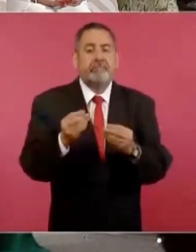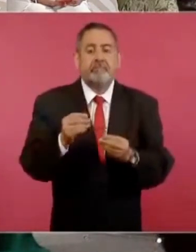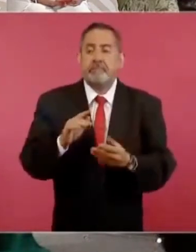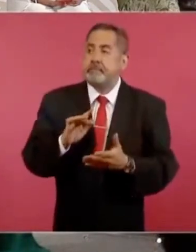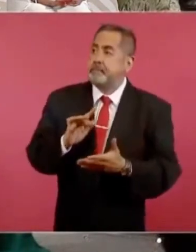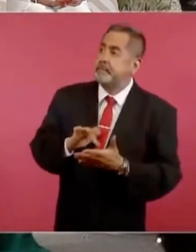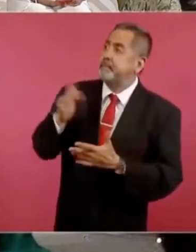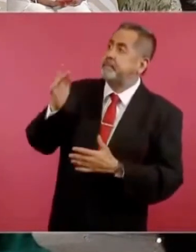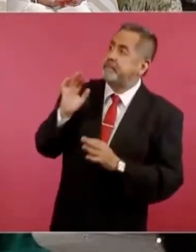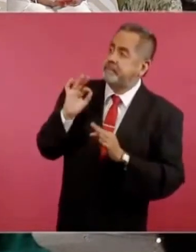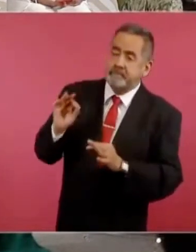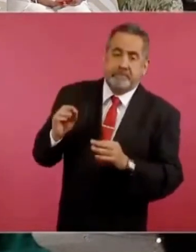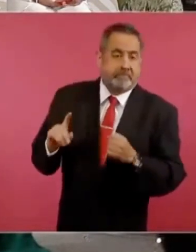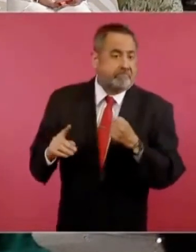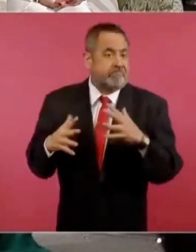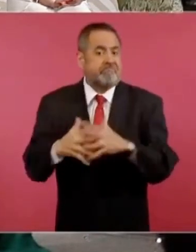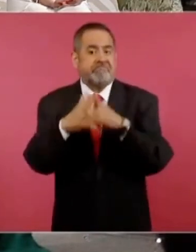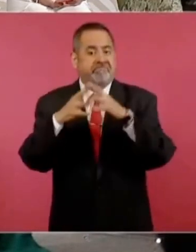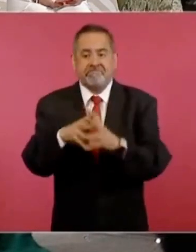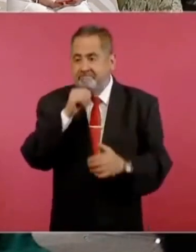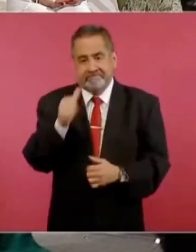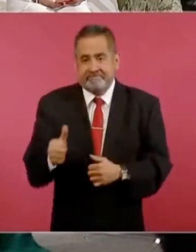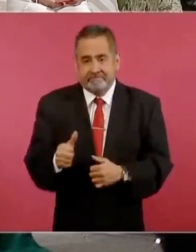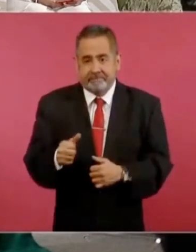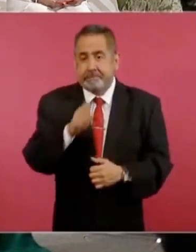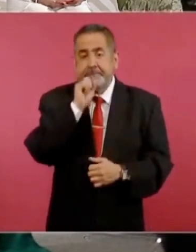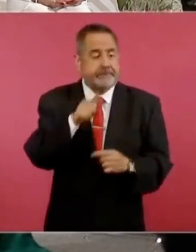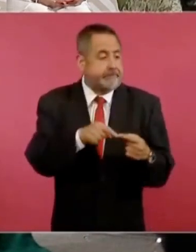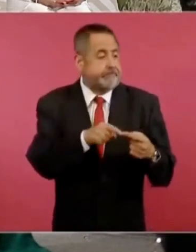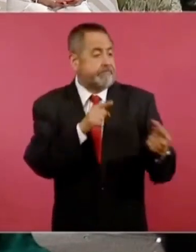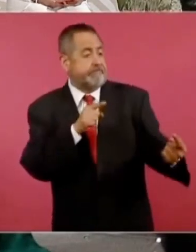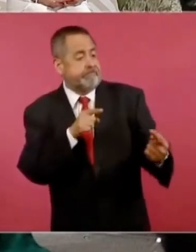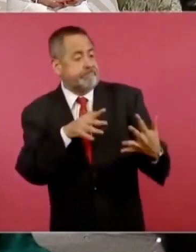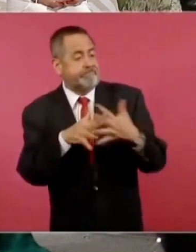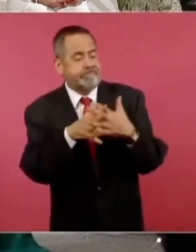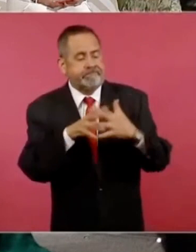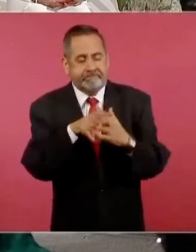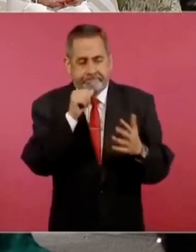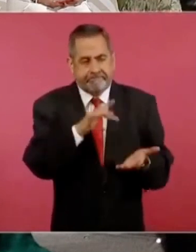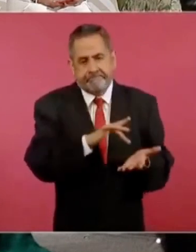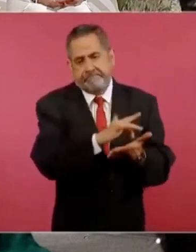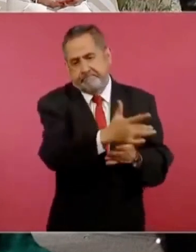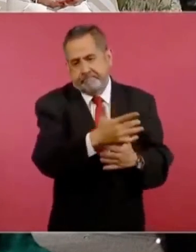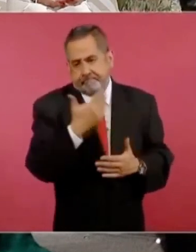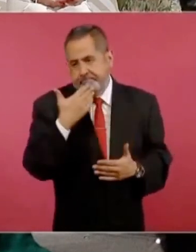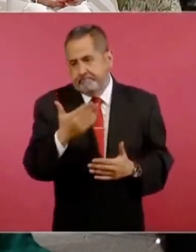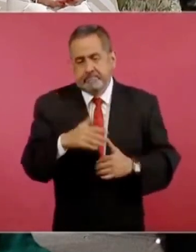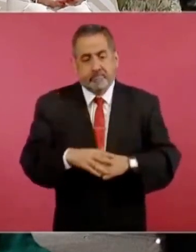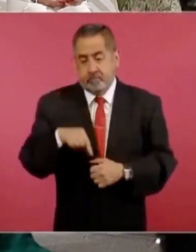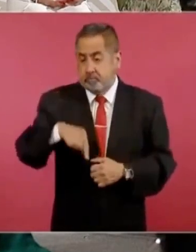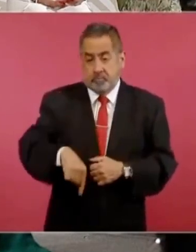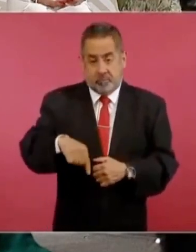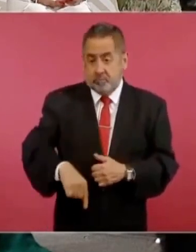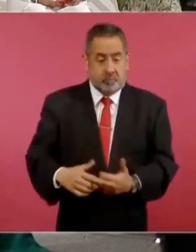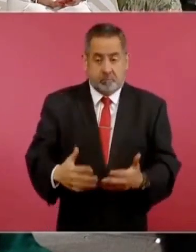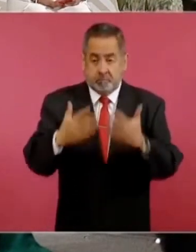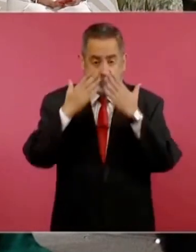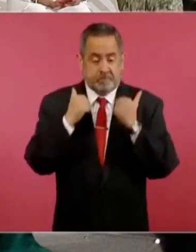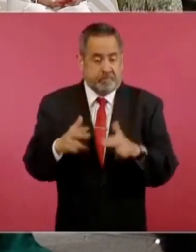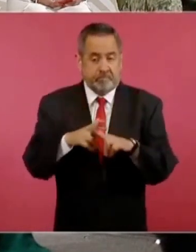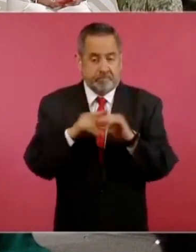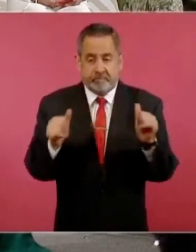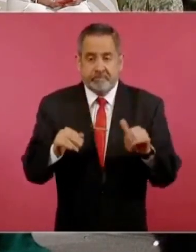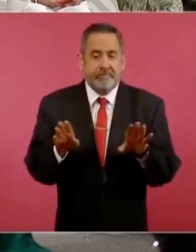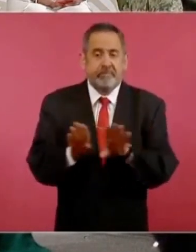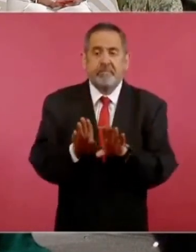agradecerle también a nuestros adversarios sin que se haya